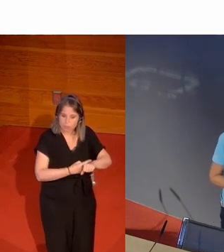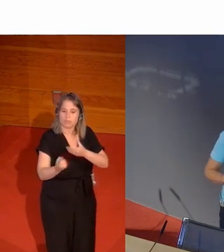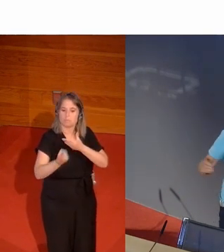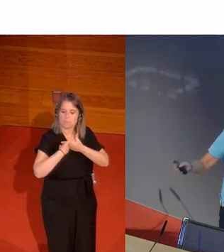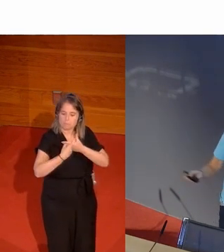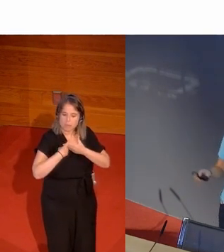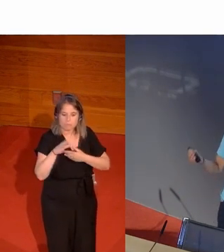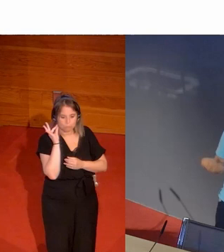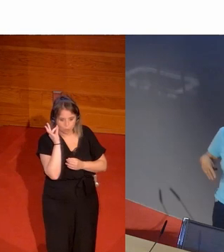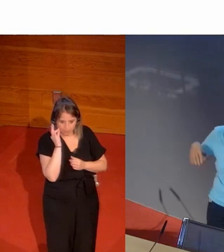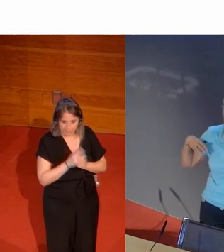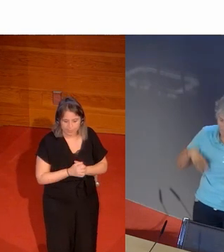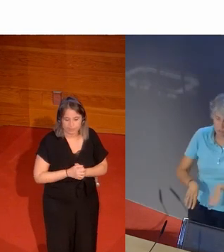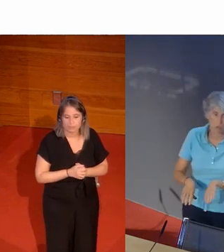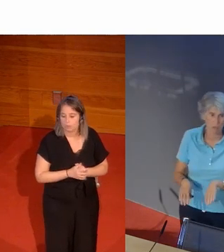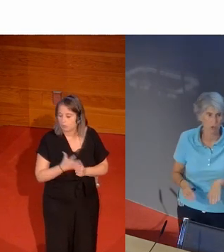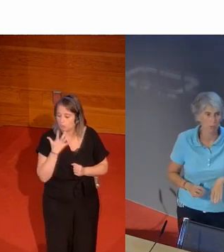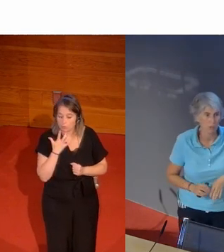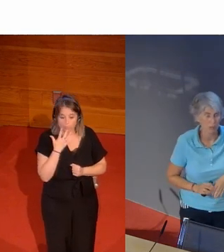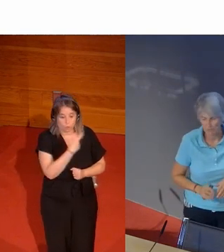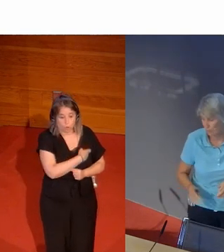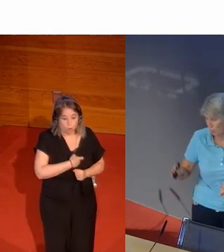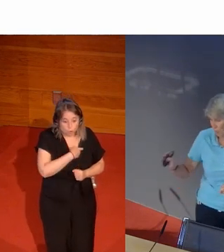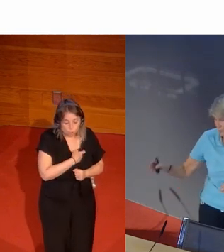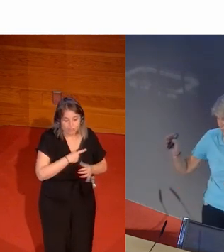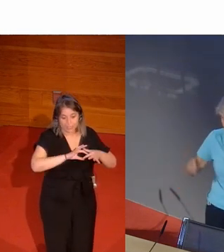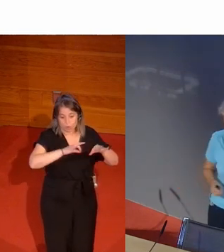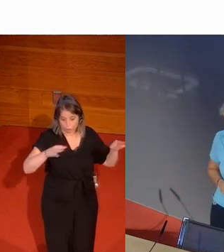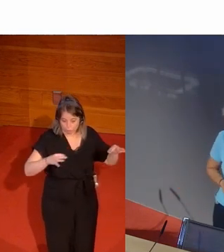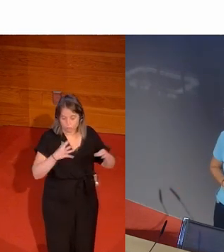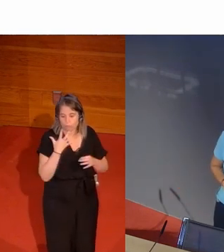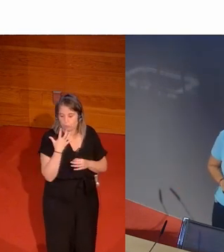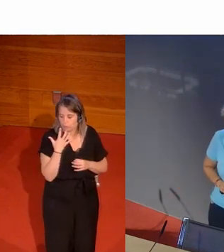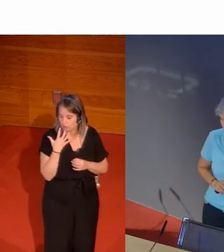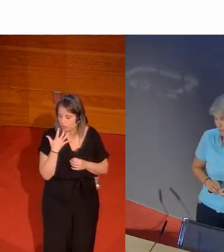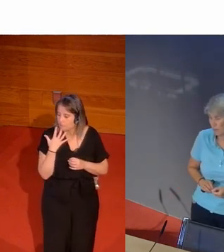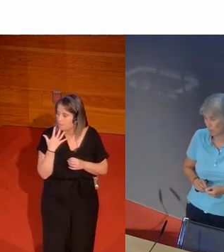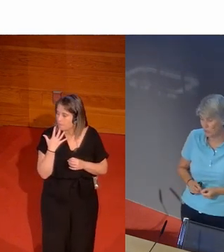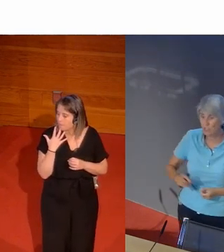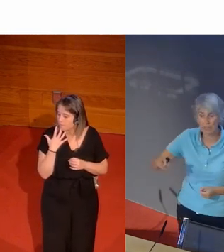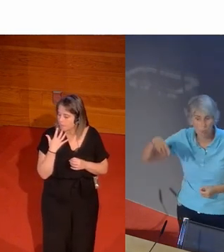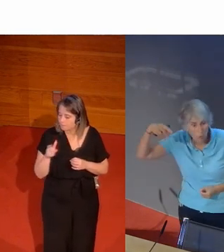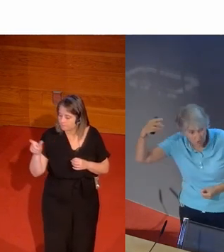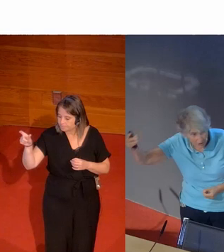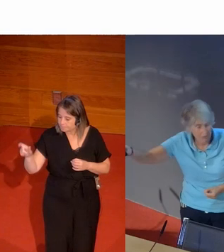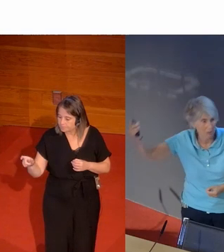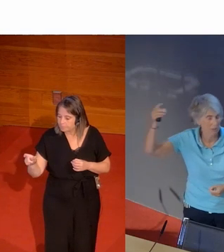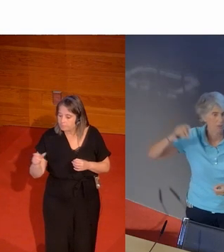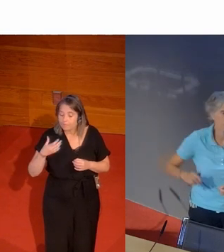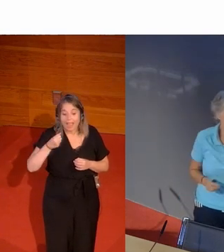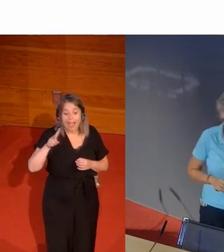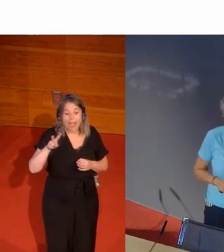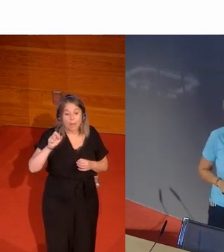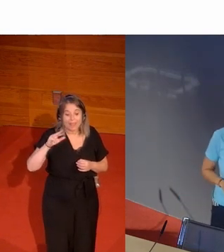mujeres pero nos encontramos con elementos desde dentro del Comité Olímpico Internacional como es Eberi Brundich que luego fue